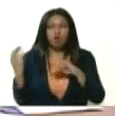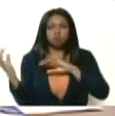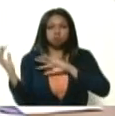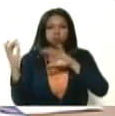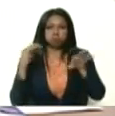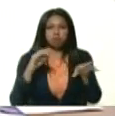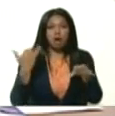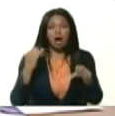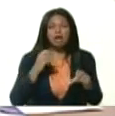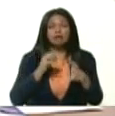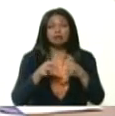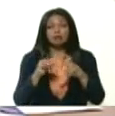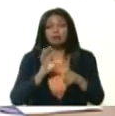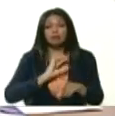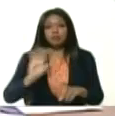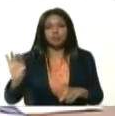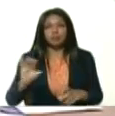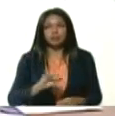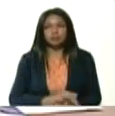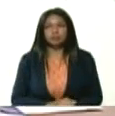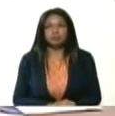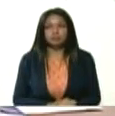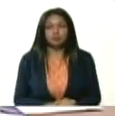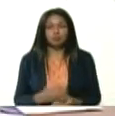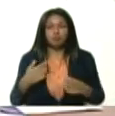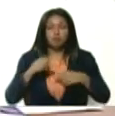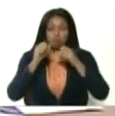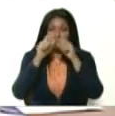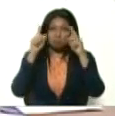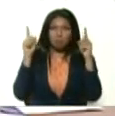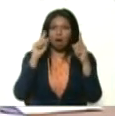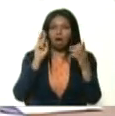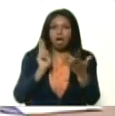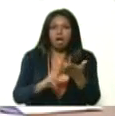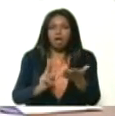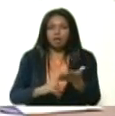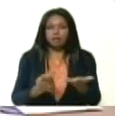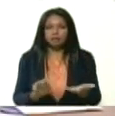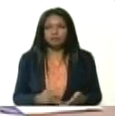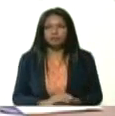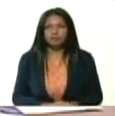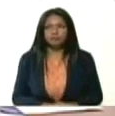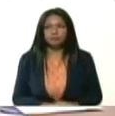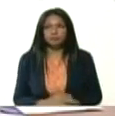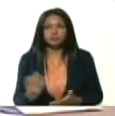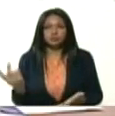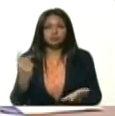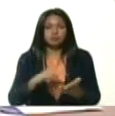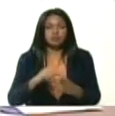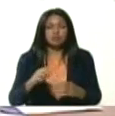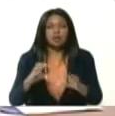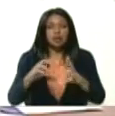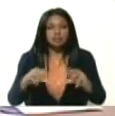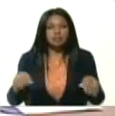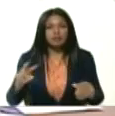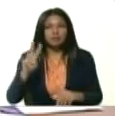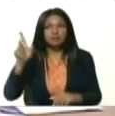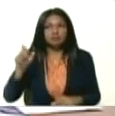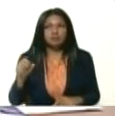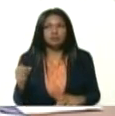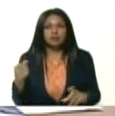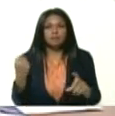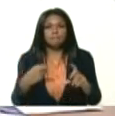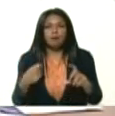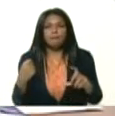tienen carnet de la patria. Sorpresa. Cuando entran a territorio venezolano, ping,